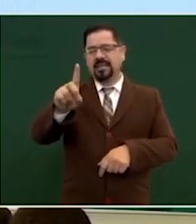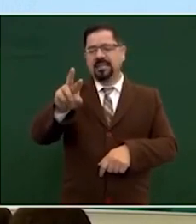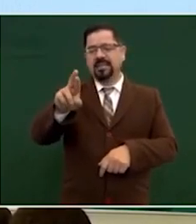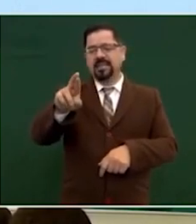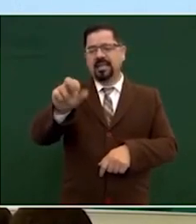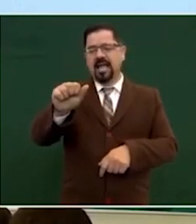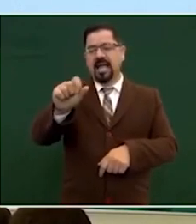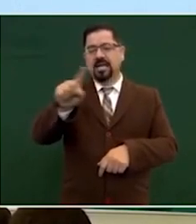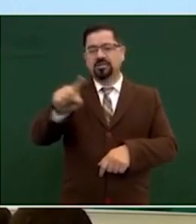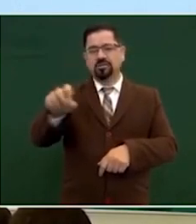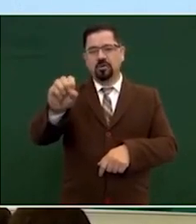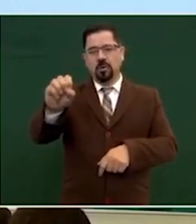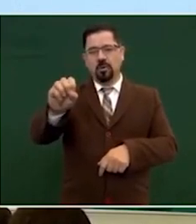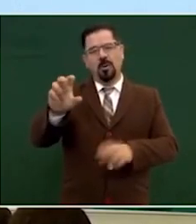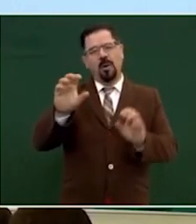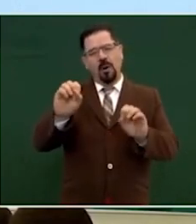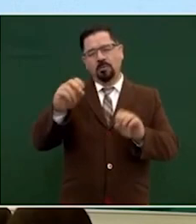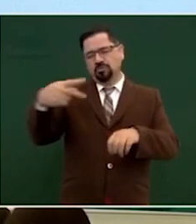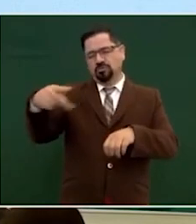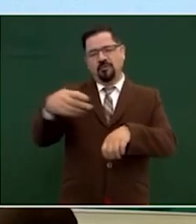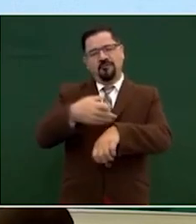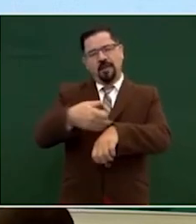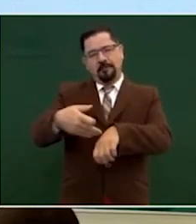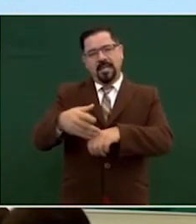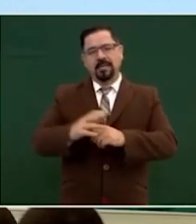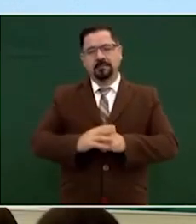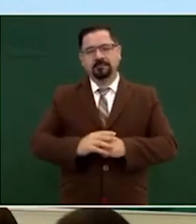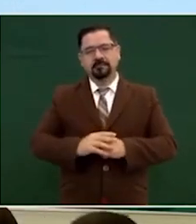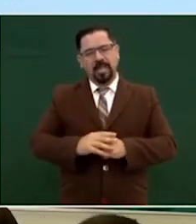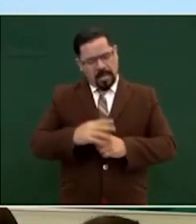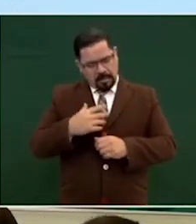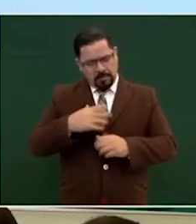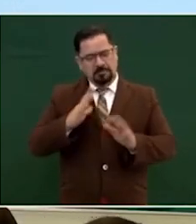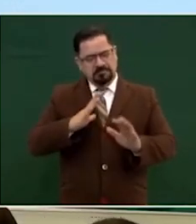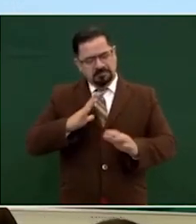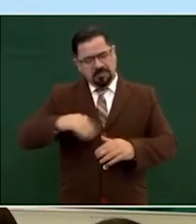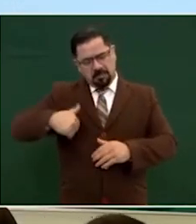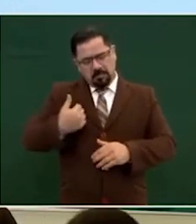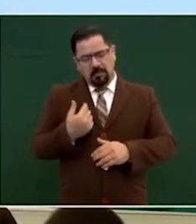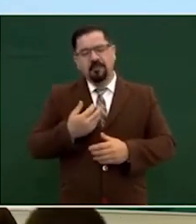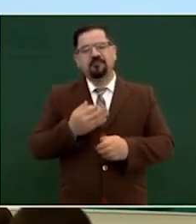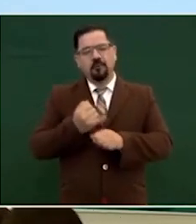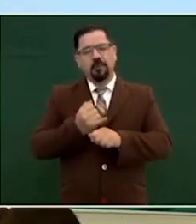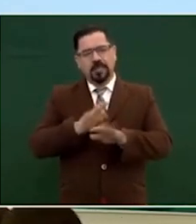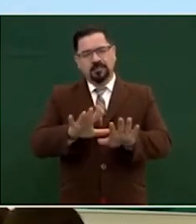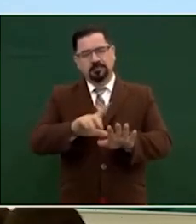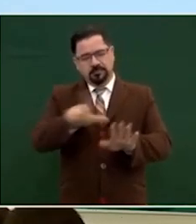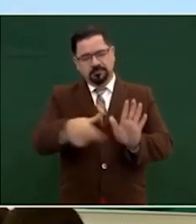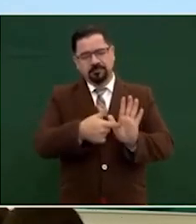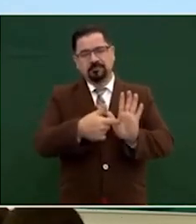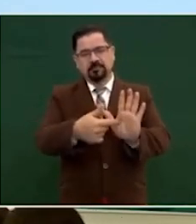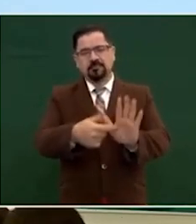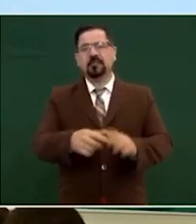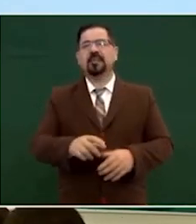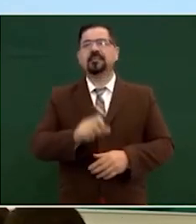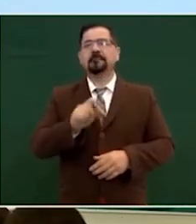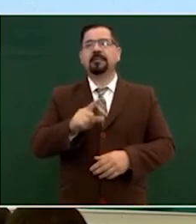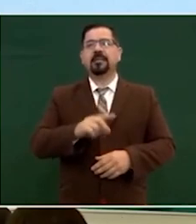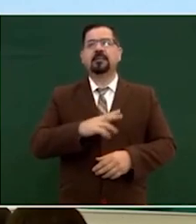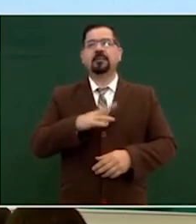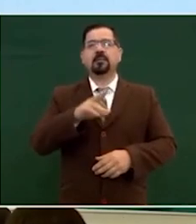pero quiero la información que aquí la vamos a dar a conocer bueno Universal ya sabemos no